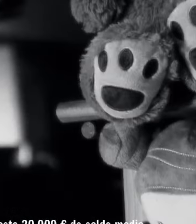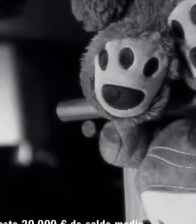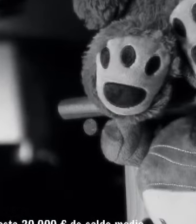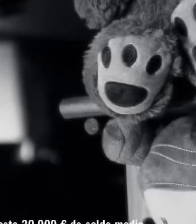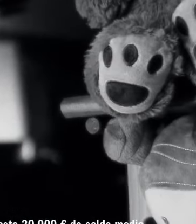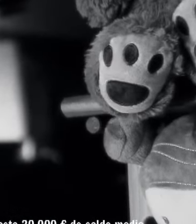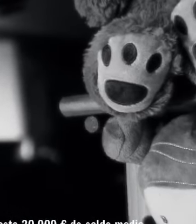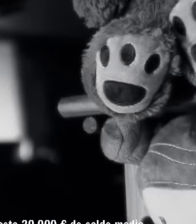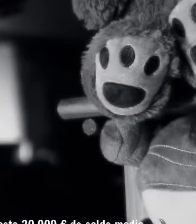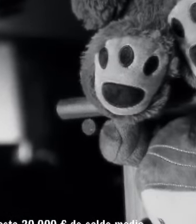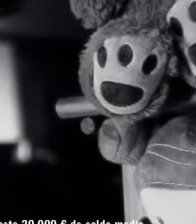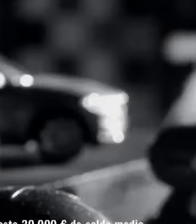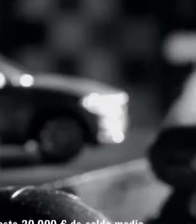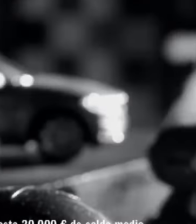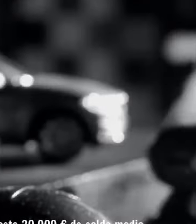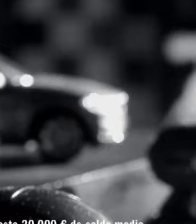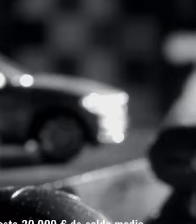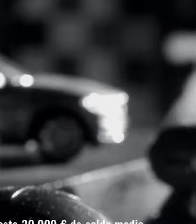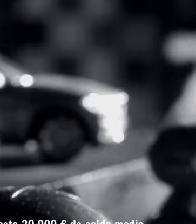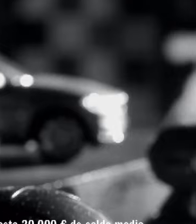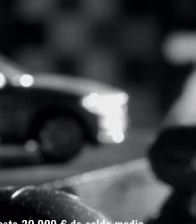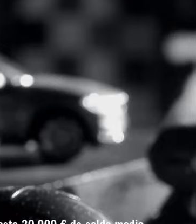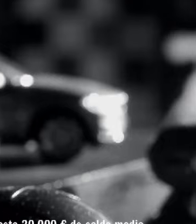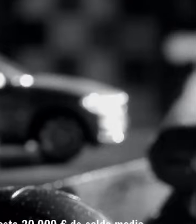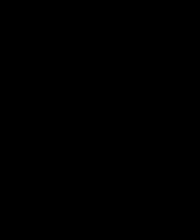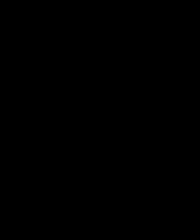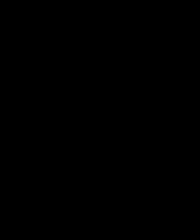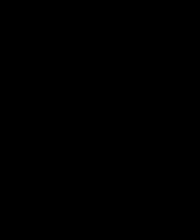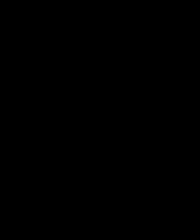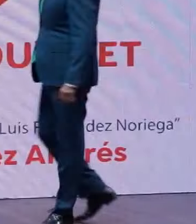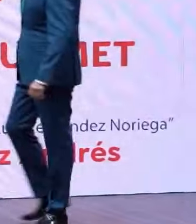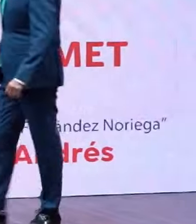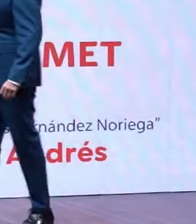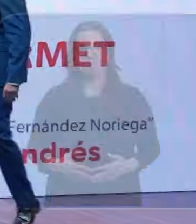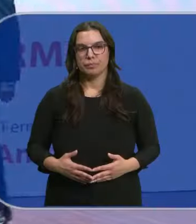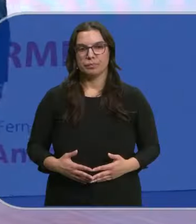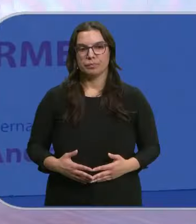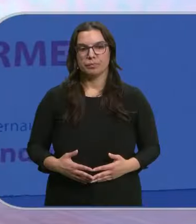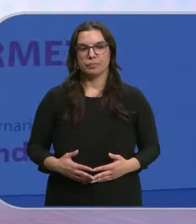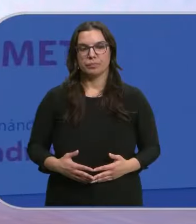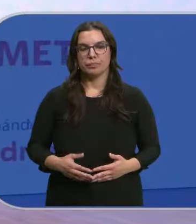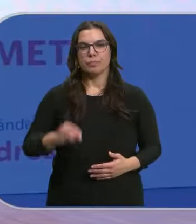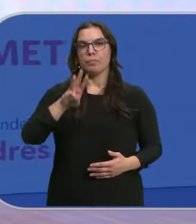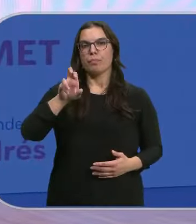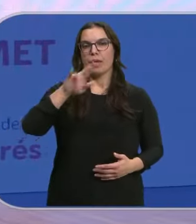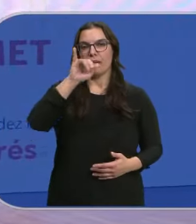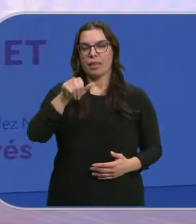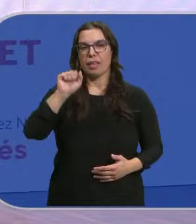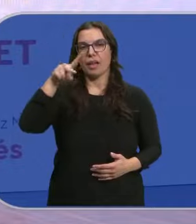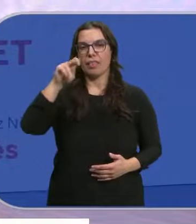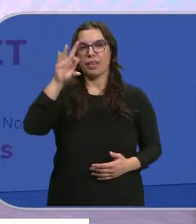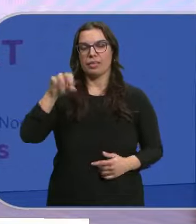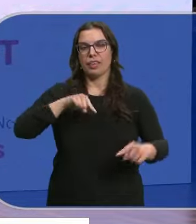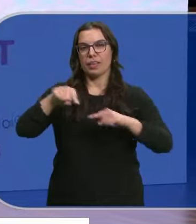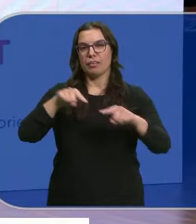La cuenta corriente Menos corriente Aztecliente En bancosabadell.com Javier Pérez Andrés Director del programa